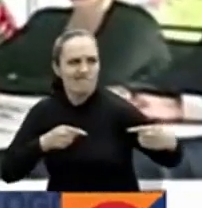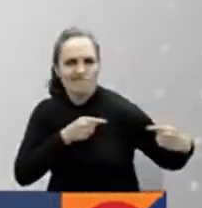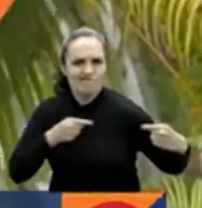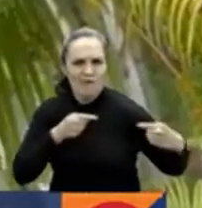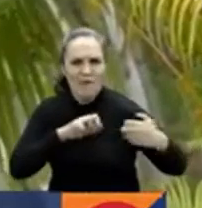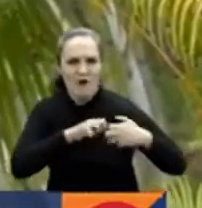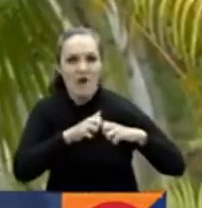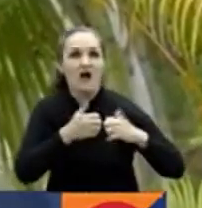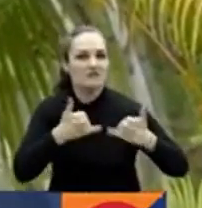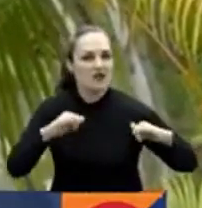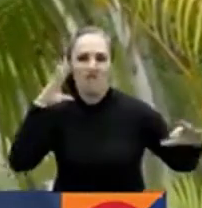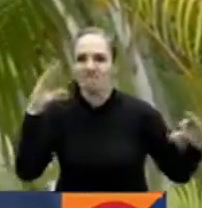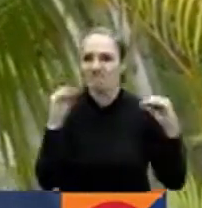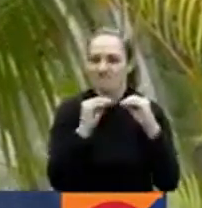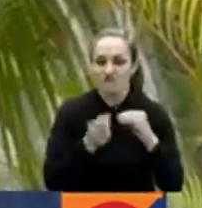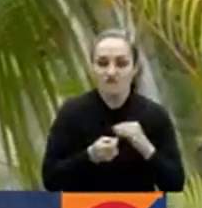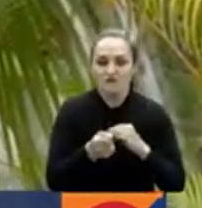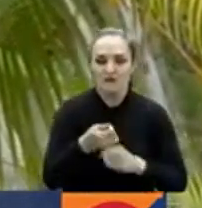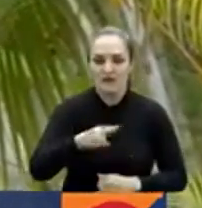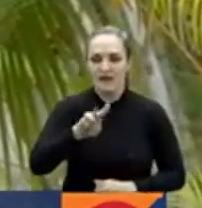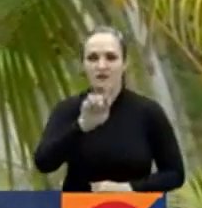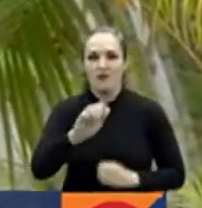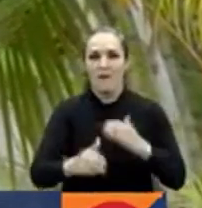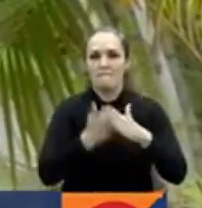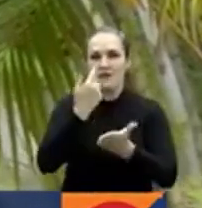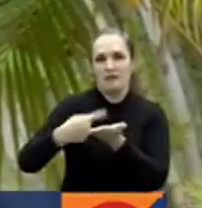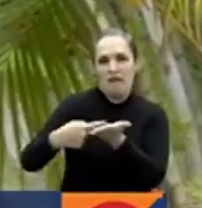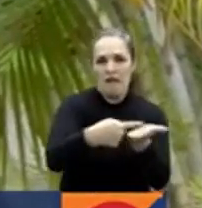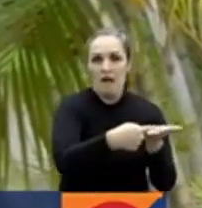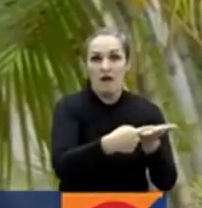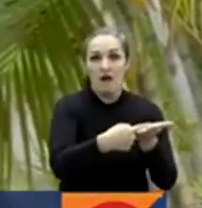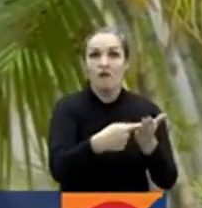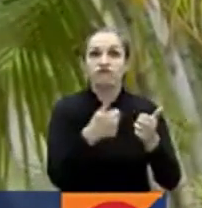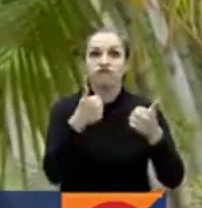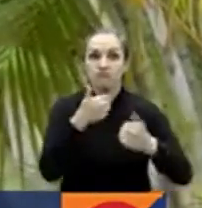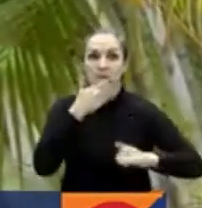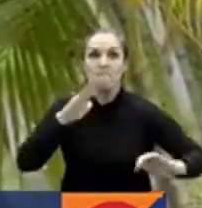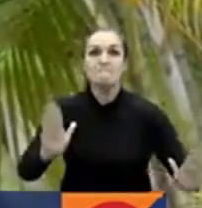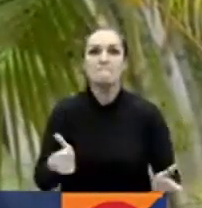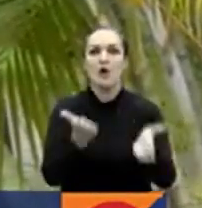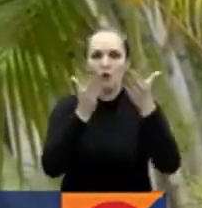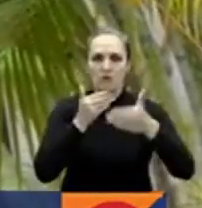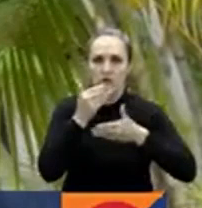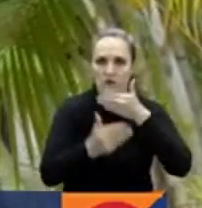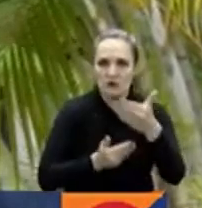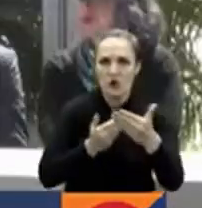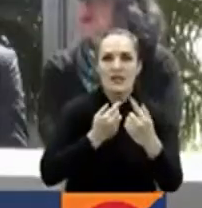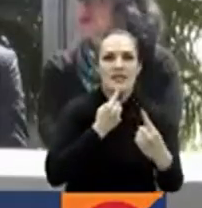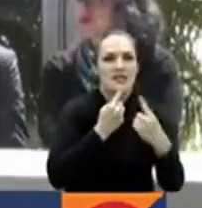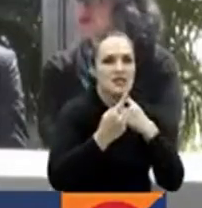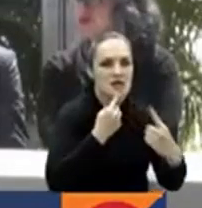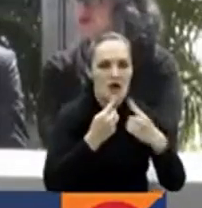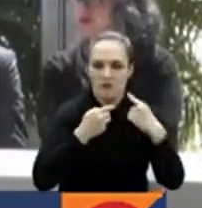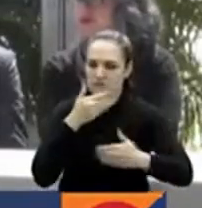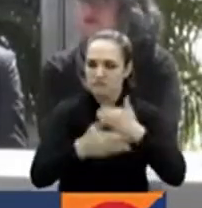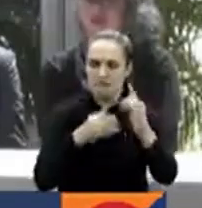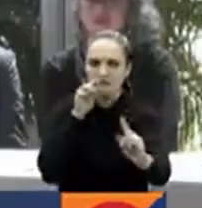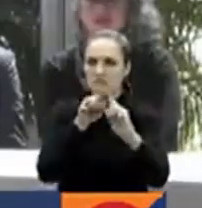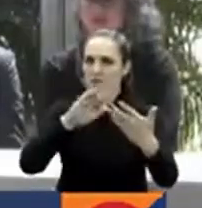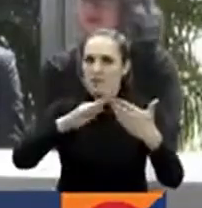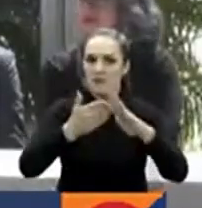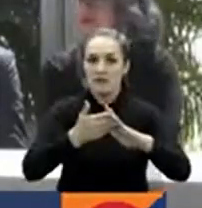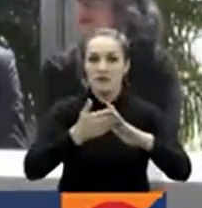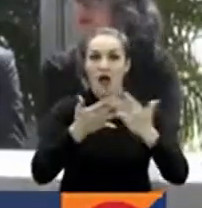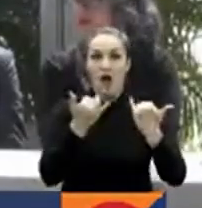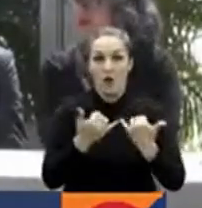febrero. Ha salido fortalecido el proceso y la mesa de diálogos de paz. Negociadores dicen